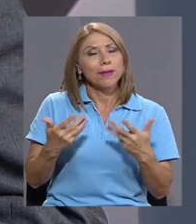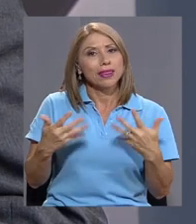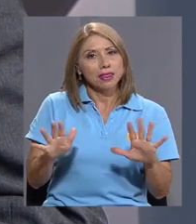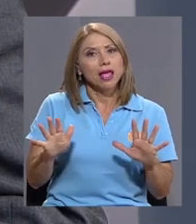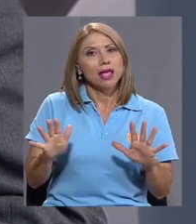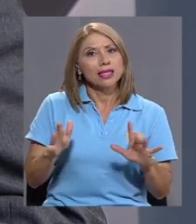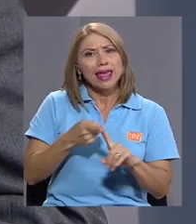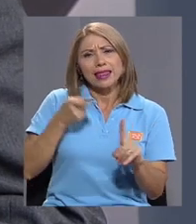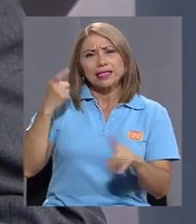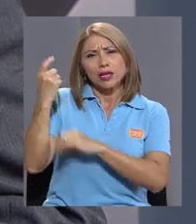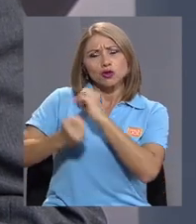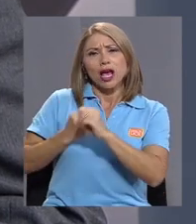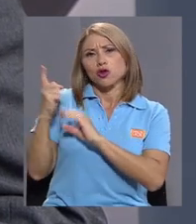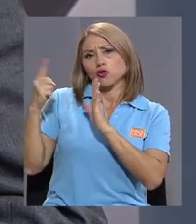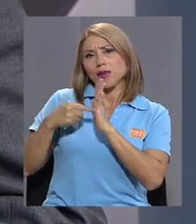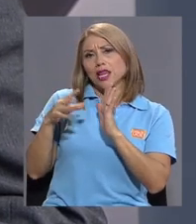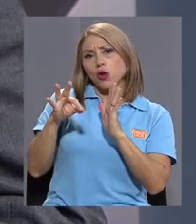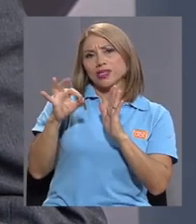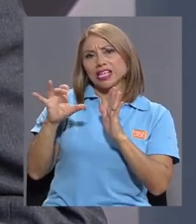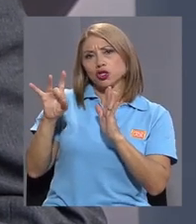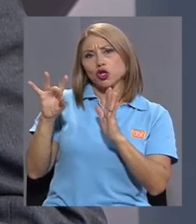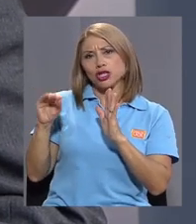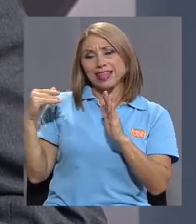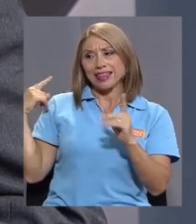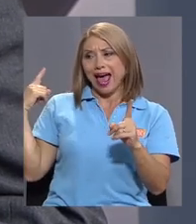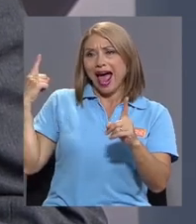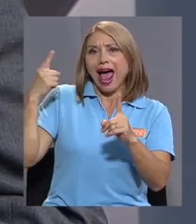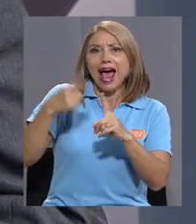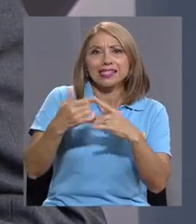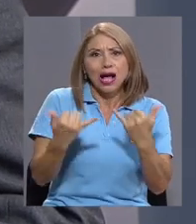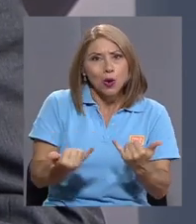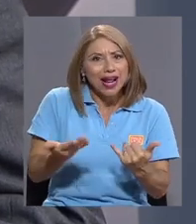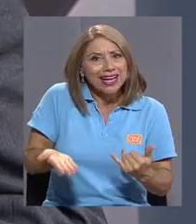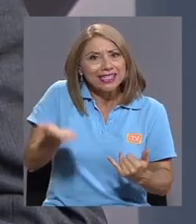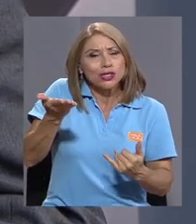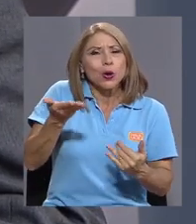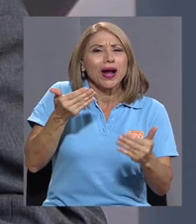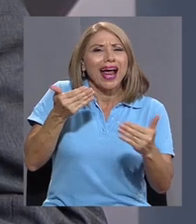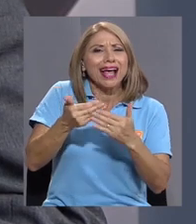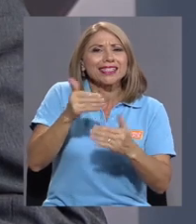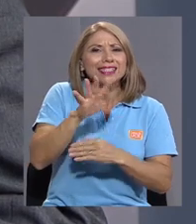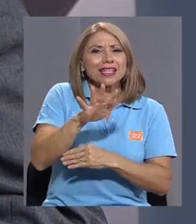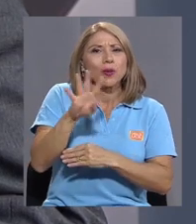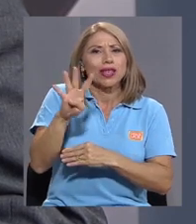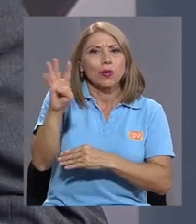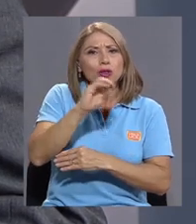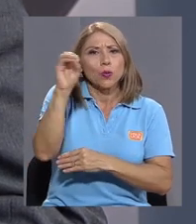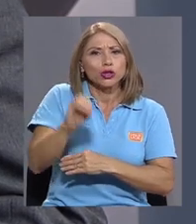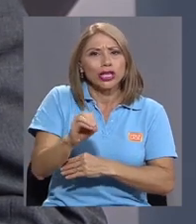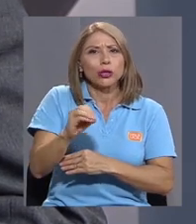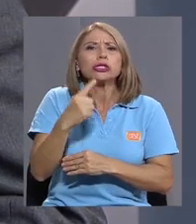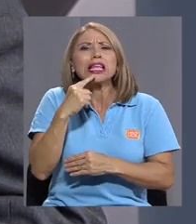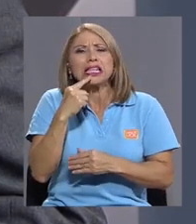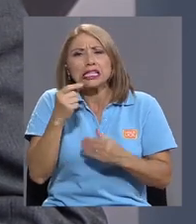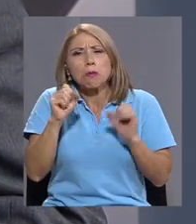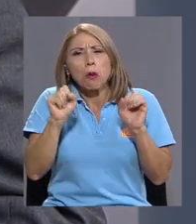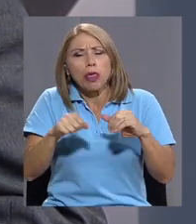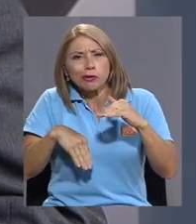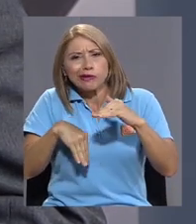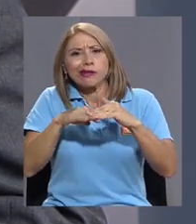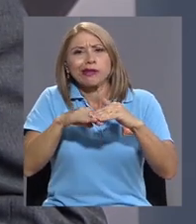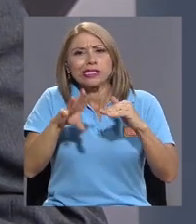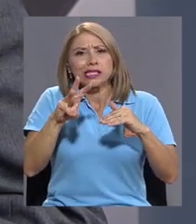la década de los 80 ahora a casi un 54%. Se habla que podemos llegar a un 60%, pero ya no podemos,